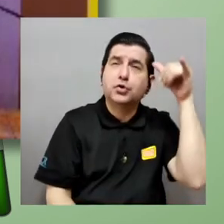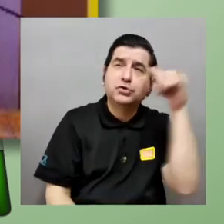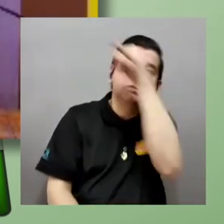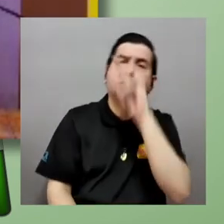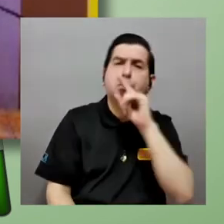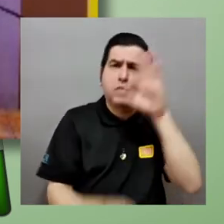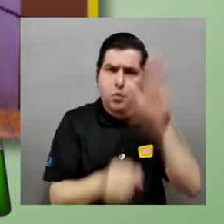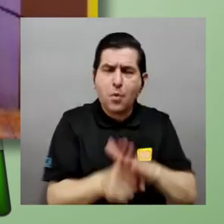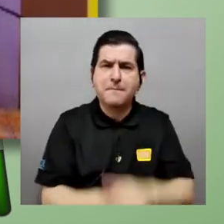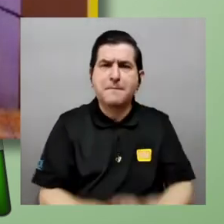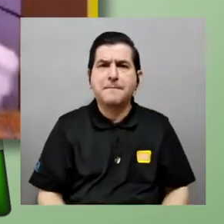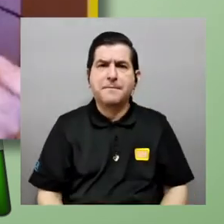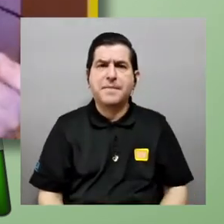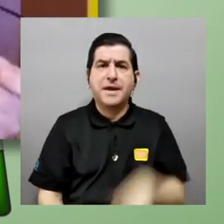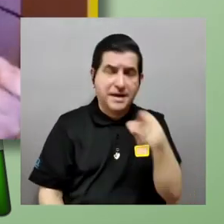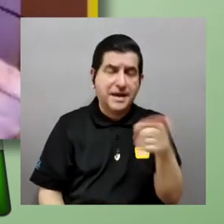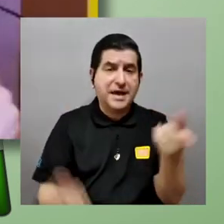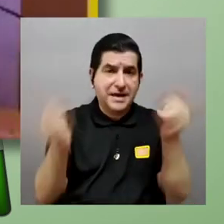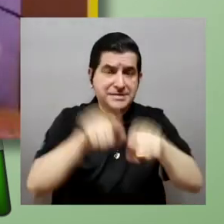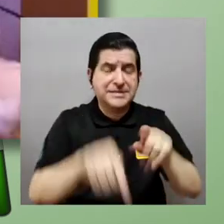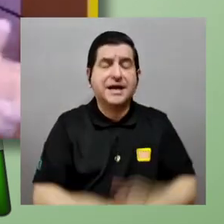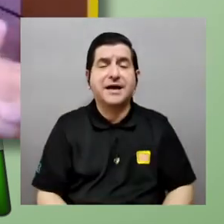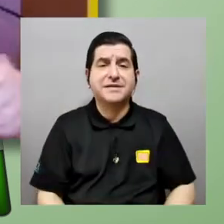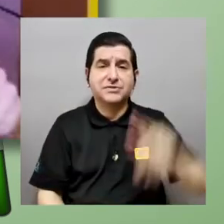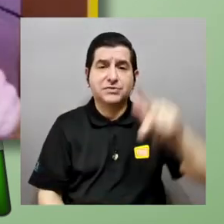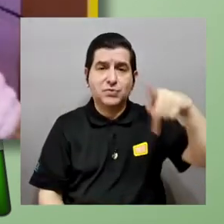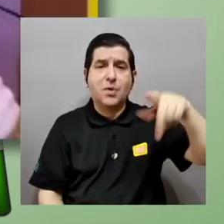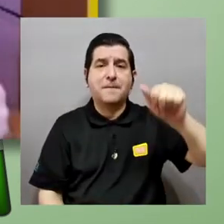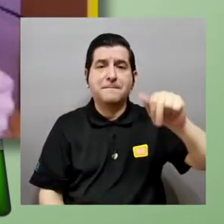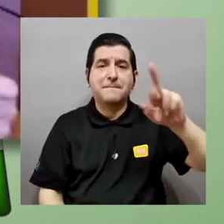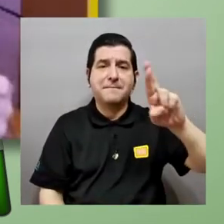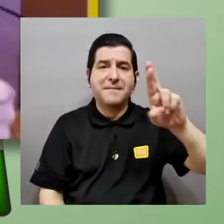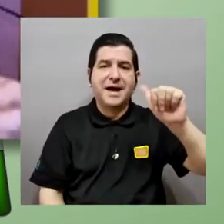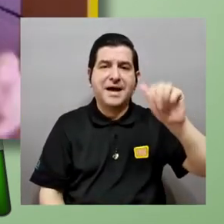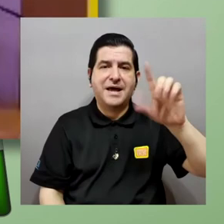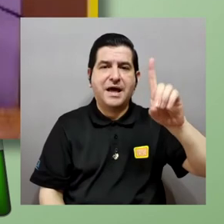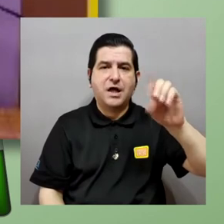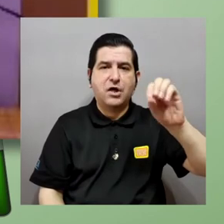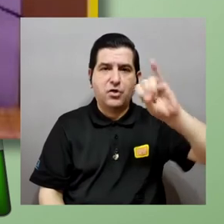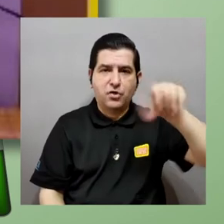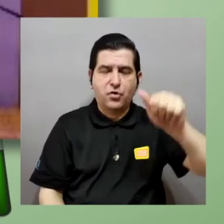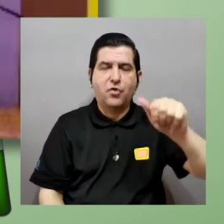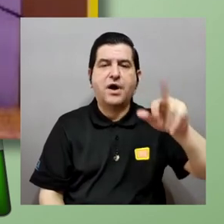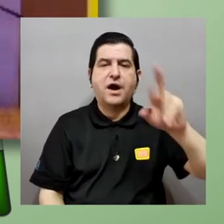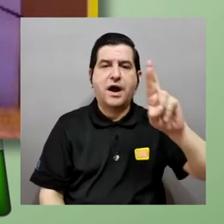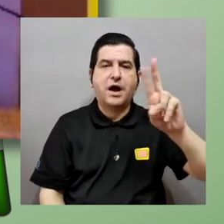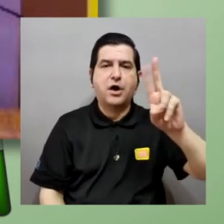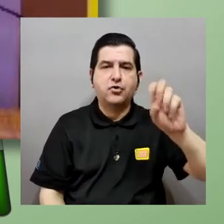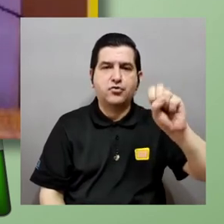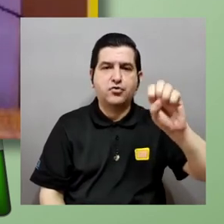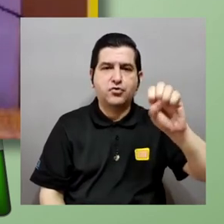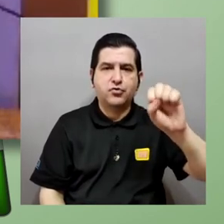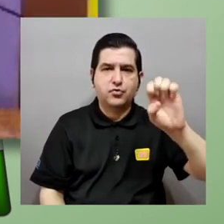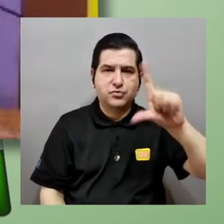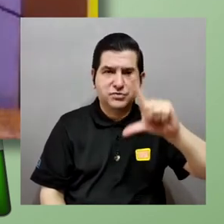infinitos cumplir la paradoja de russell donde la característica infinita les